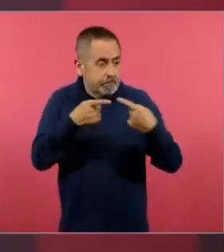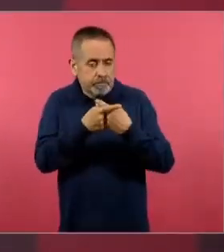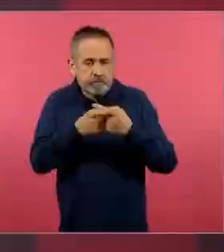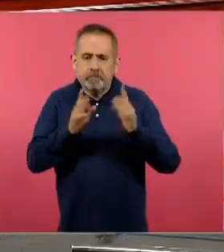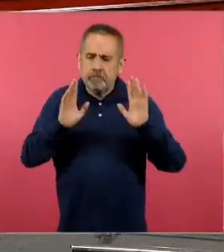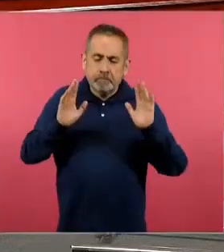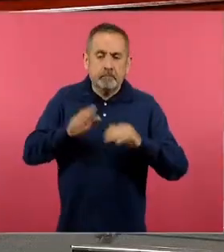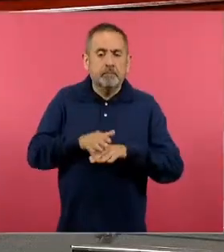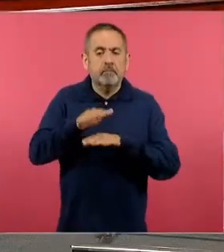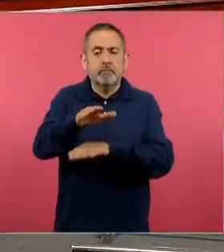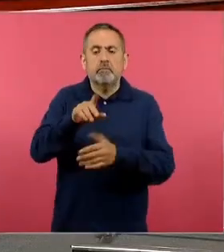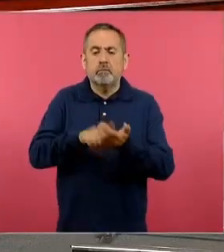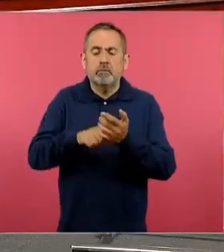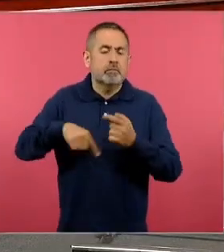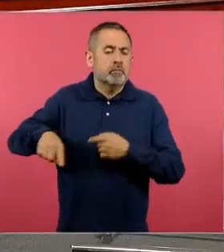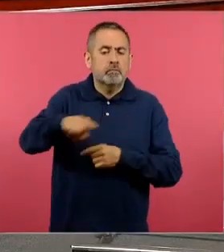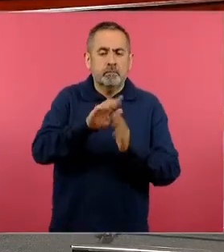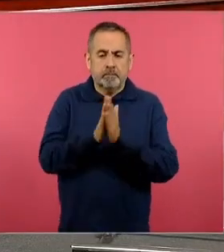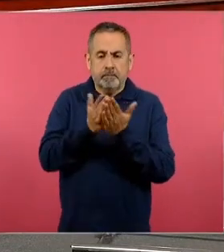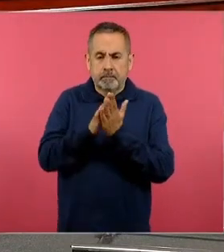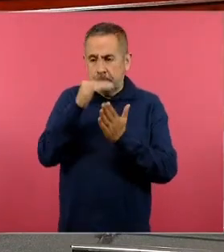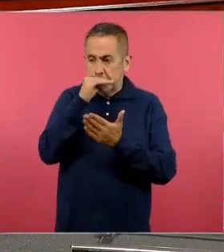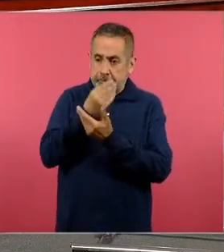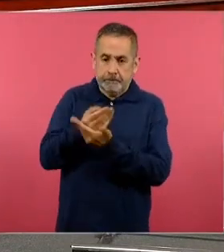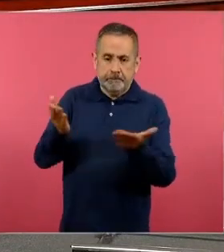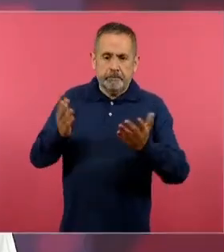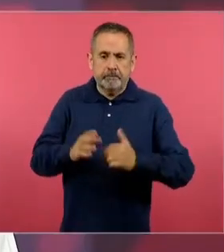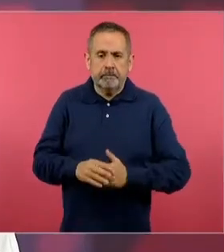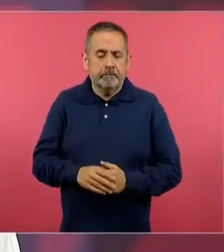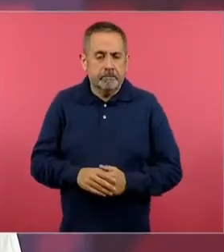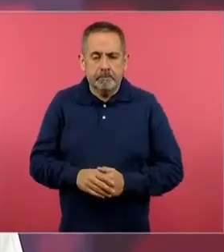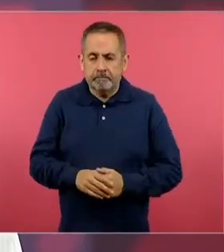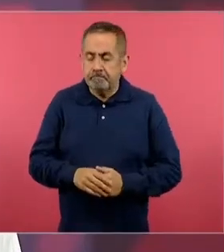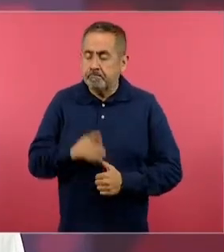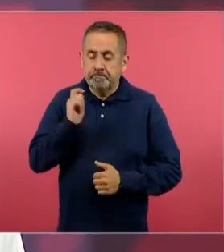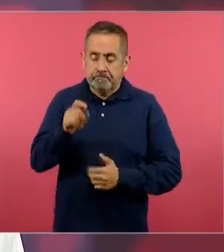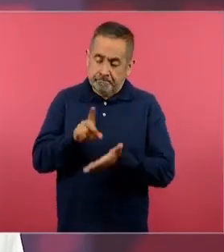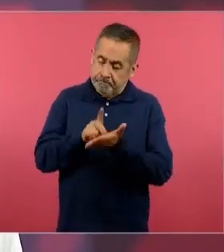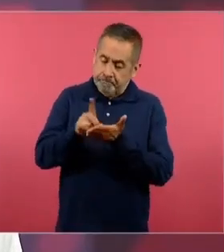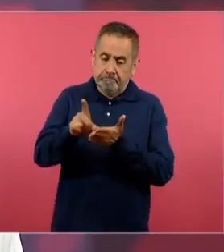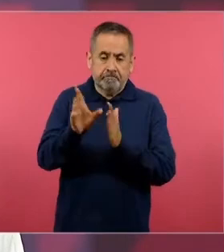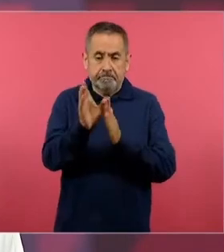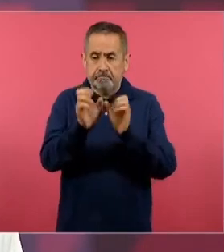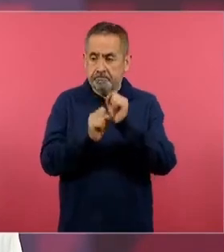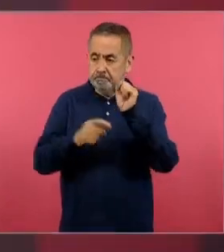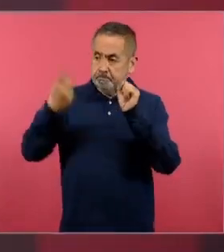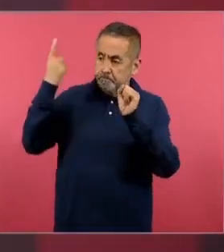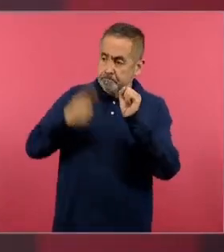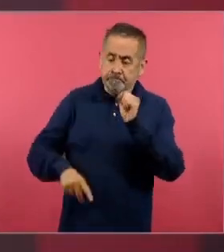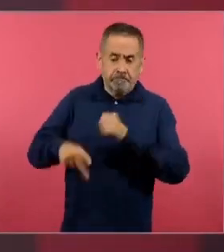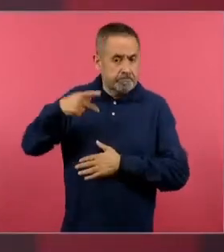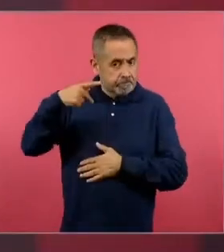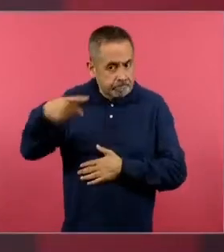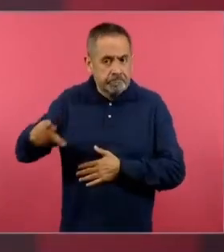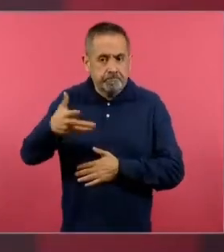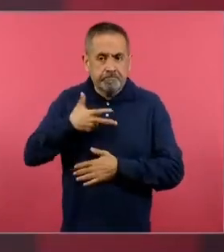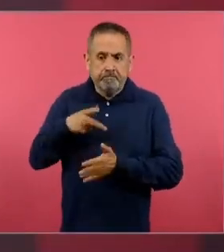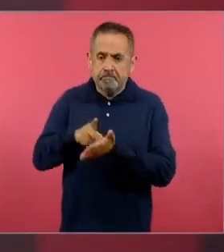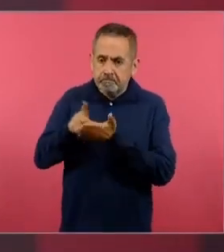Y sobre el asunto de los libros para los niños, insistimos, es un derecho constitucional de niñas,